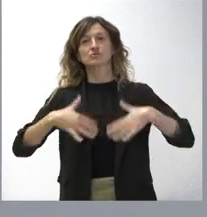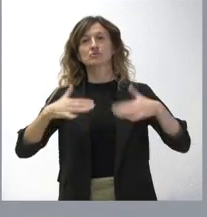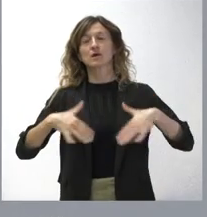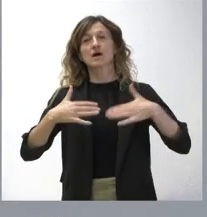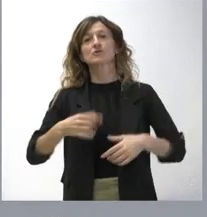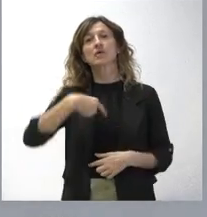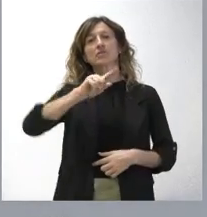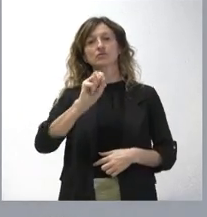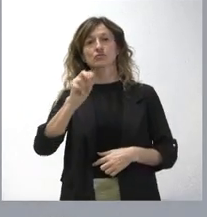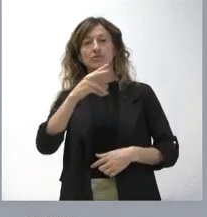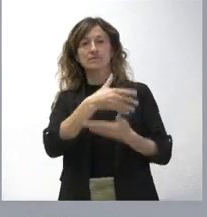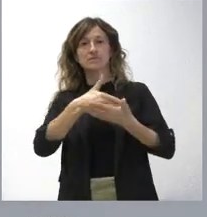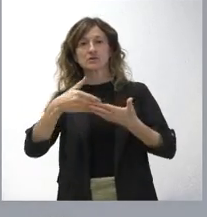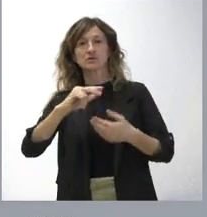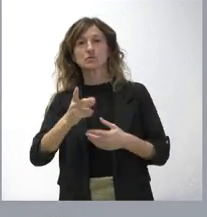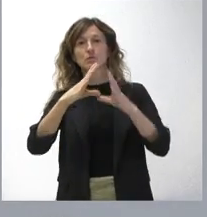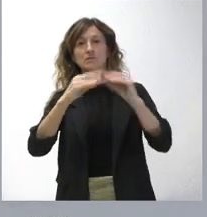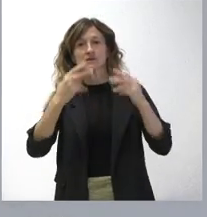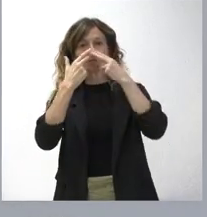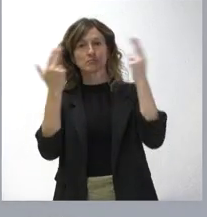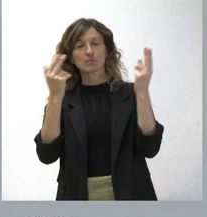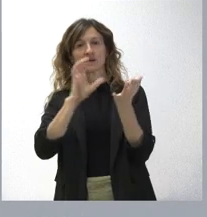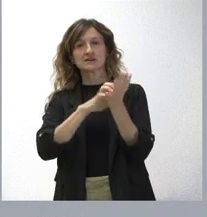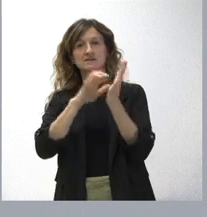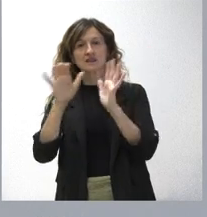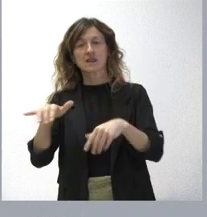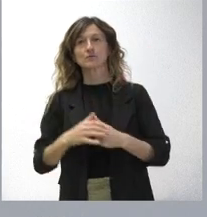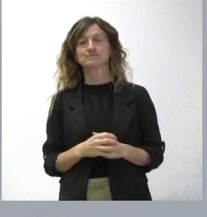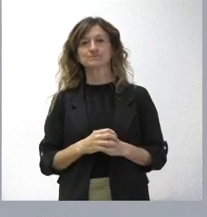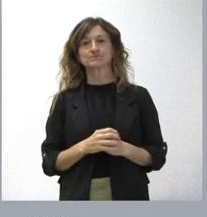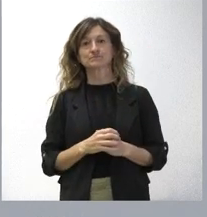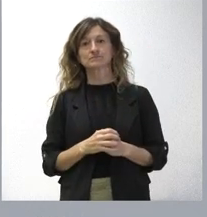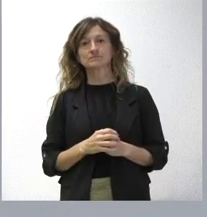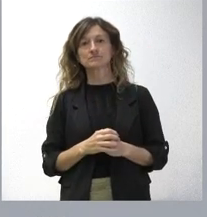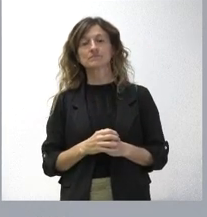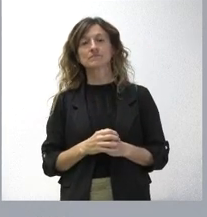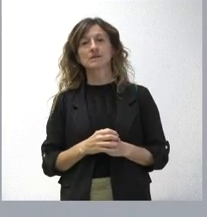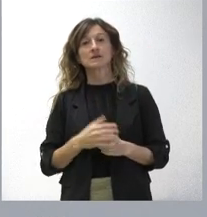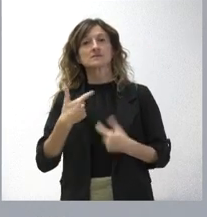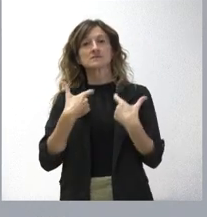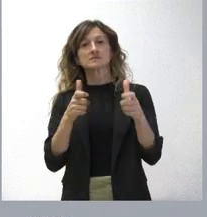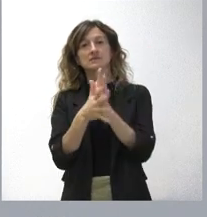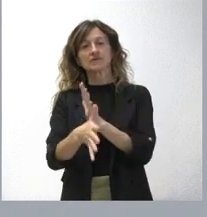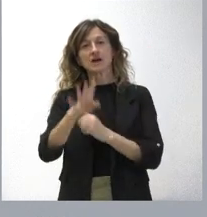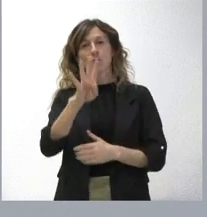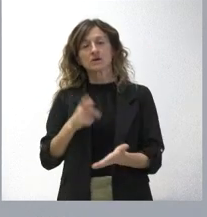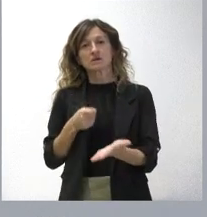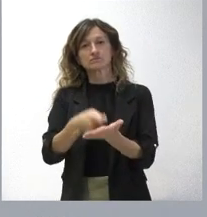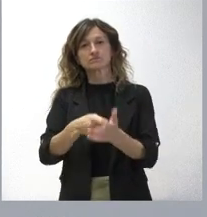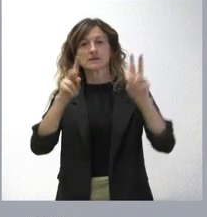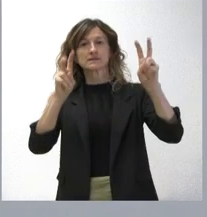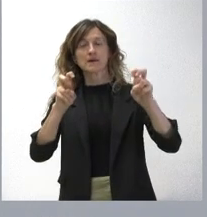112 millones de euros para las universidades públicas de Castilla y León. De esta forma, es la cuarta aportación que realizamos para este